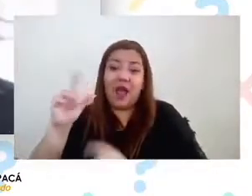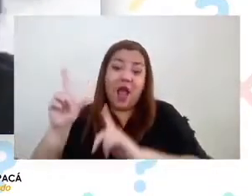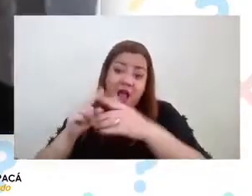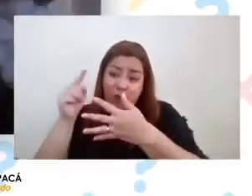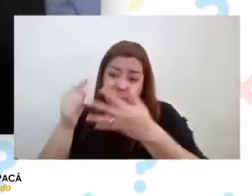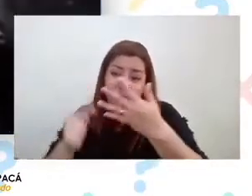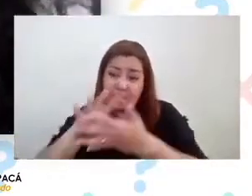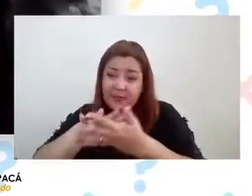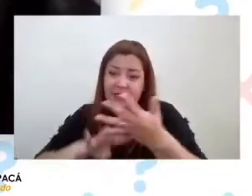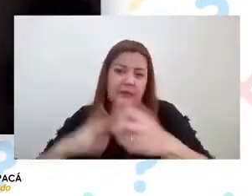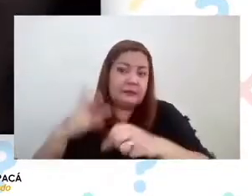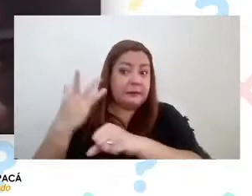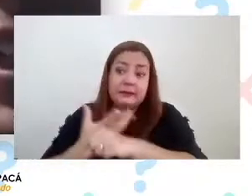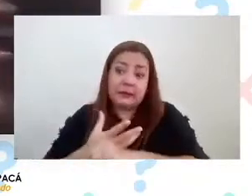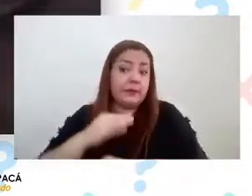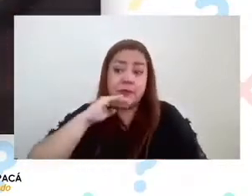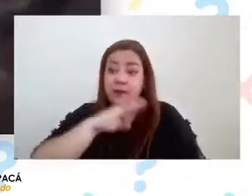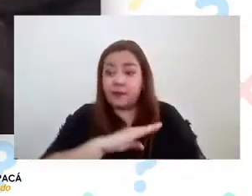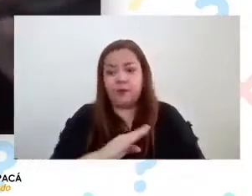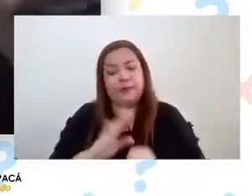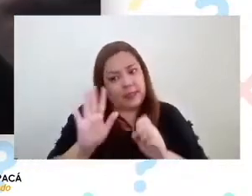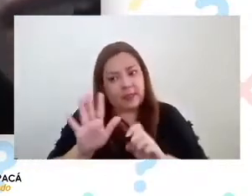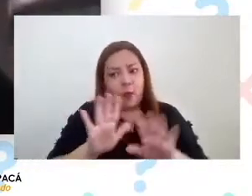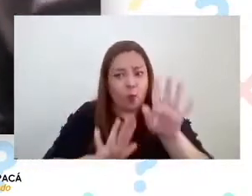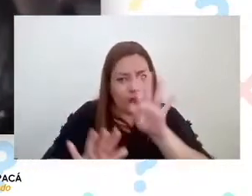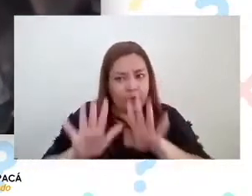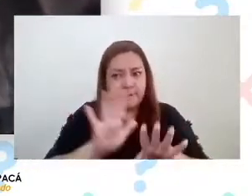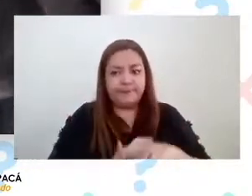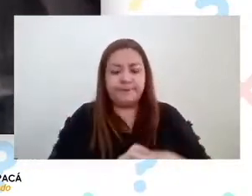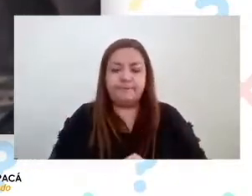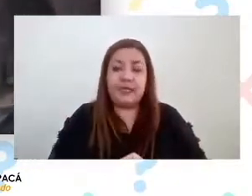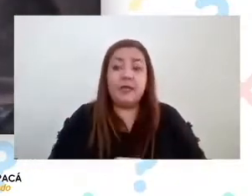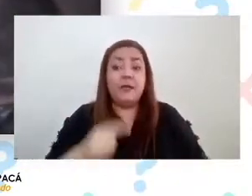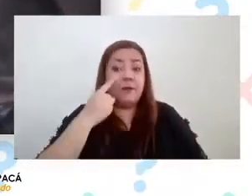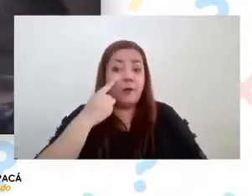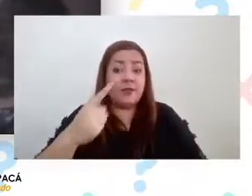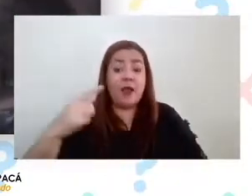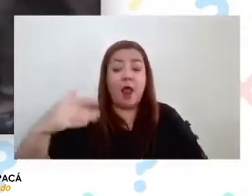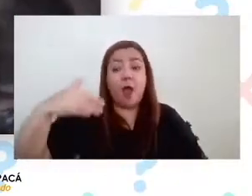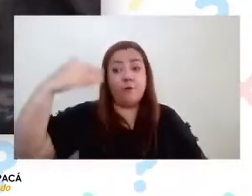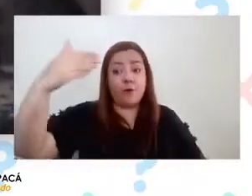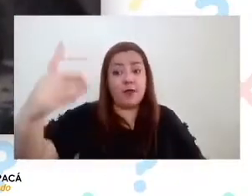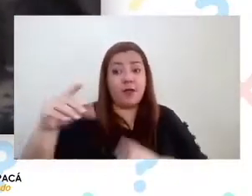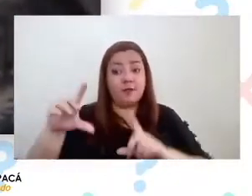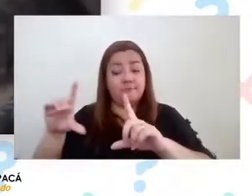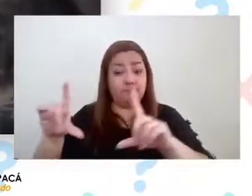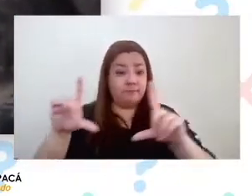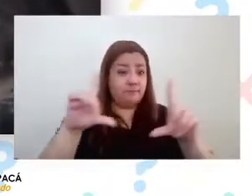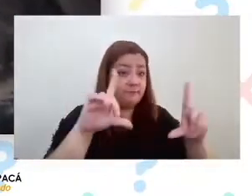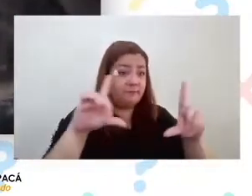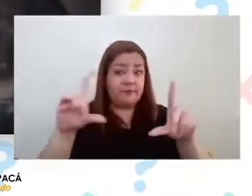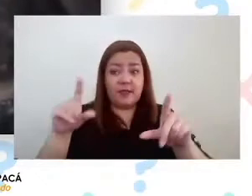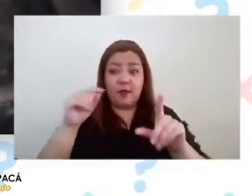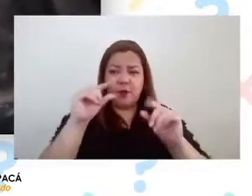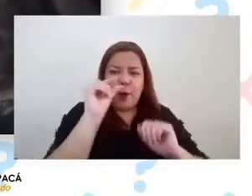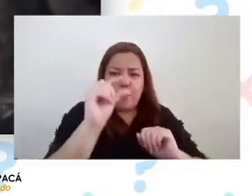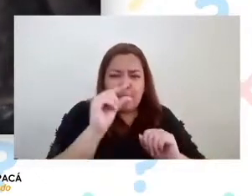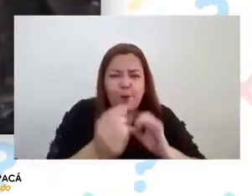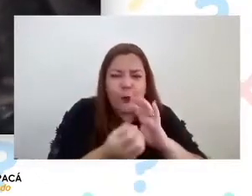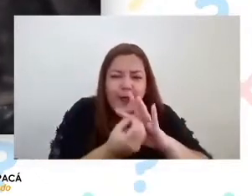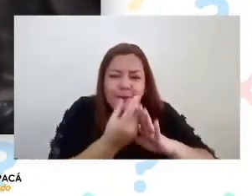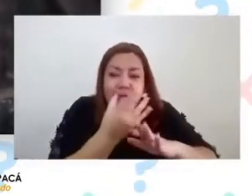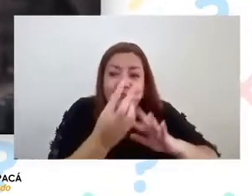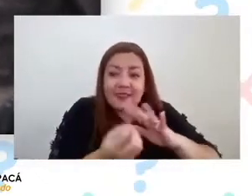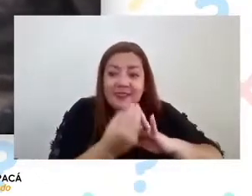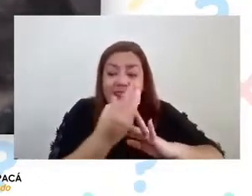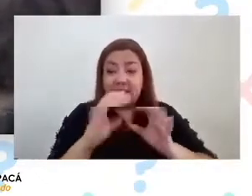Bueno, acá podemos ver lo que tenemos afuera. Hay ya unas pocas plantitas, gracias a la